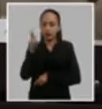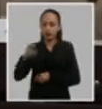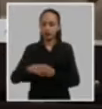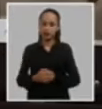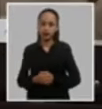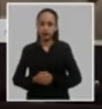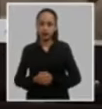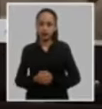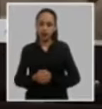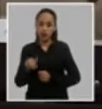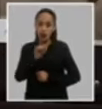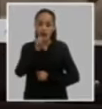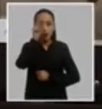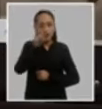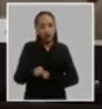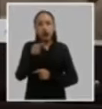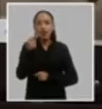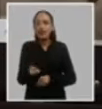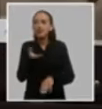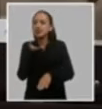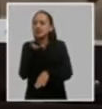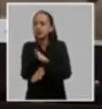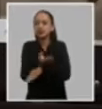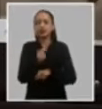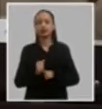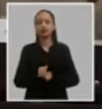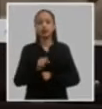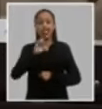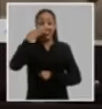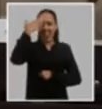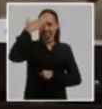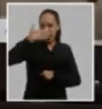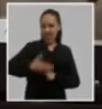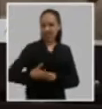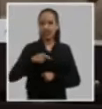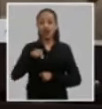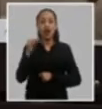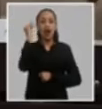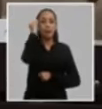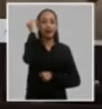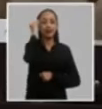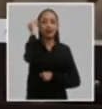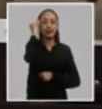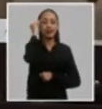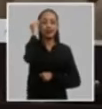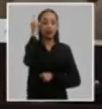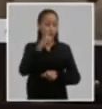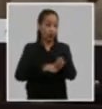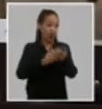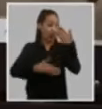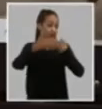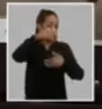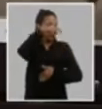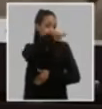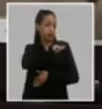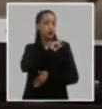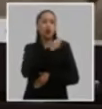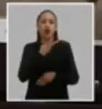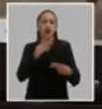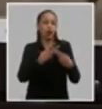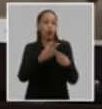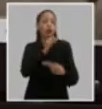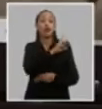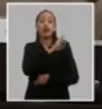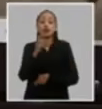de humildad de exigencia de sensatez de ética la hemos aprendido de nuestra generación histórica de la revolución